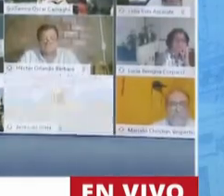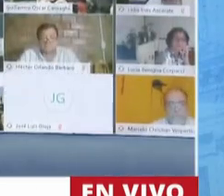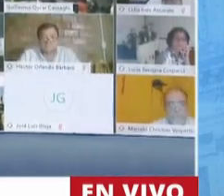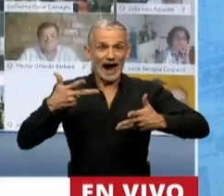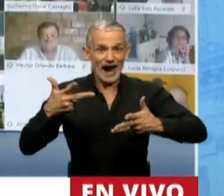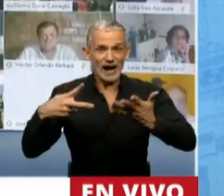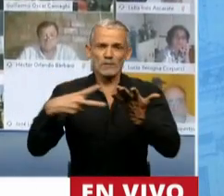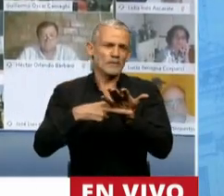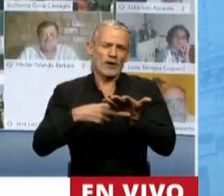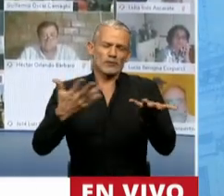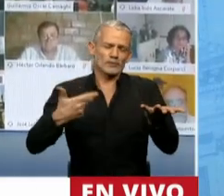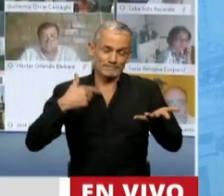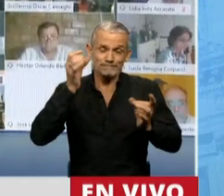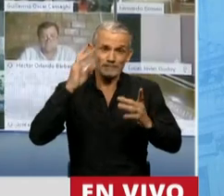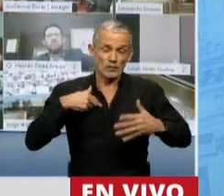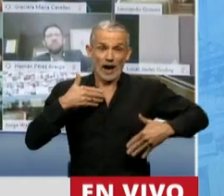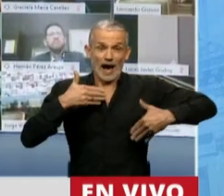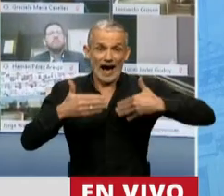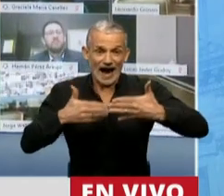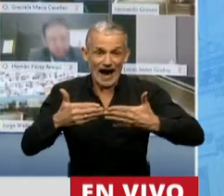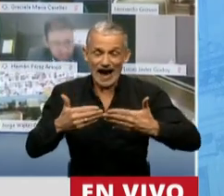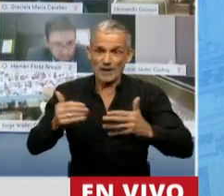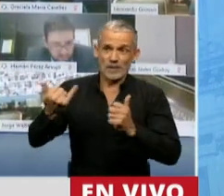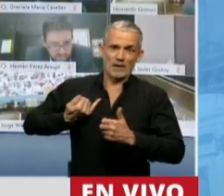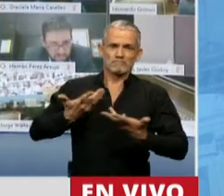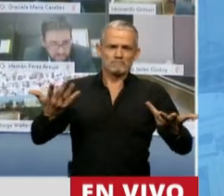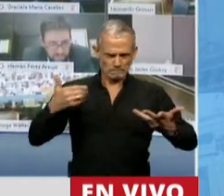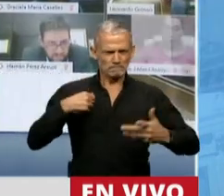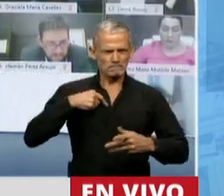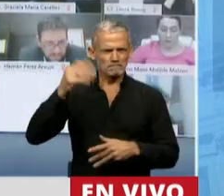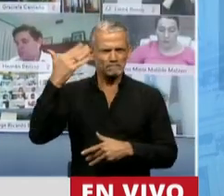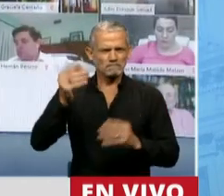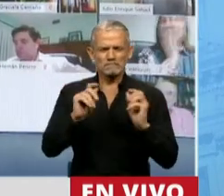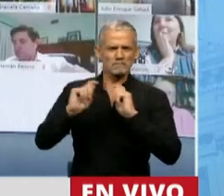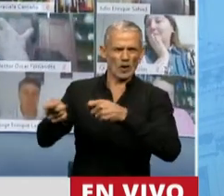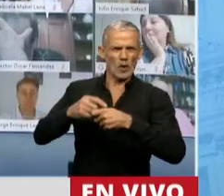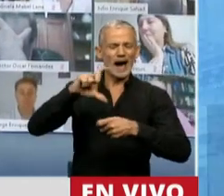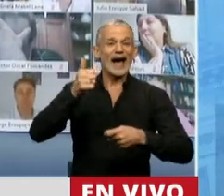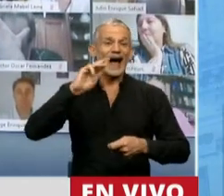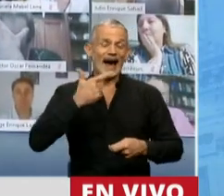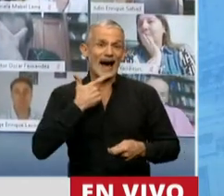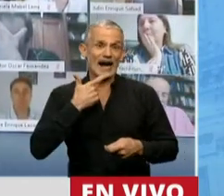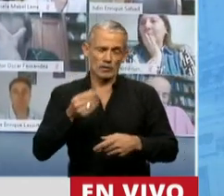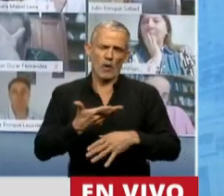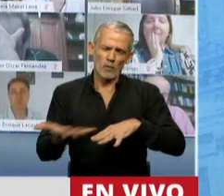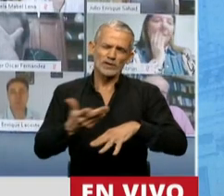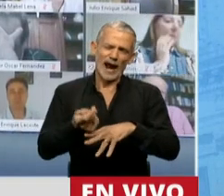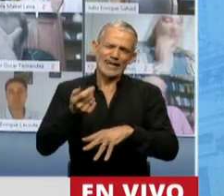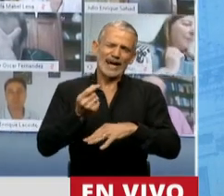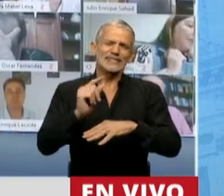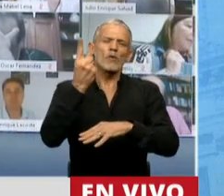yo venía embalado. Así que le voy a dar la palabra a Carlos. Es muy tarde, es casi la una de la mañana.